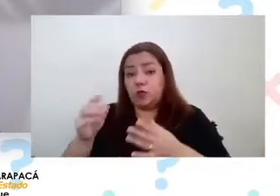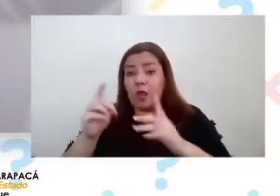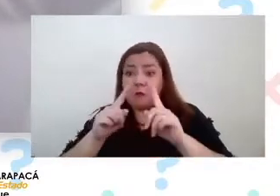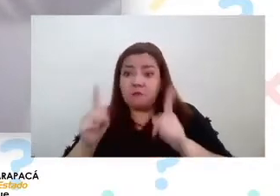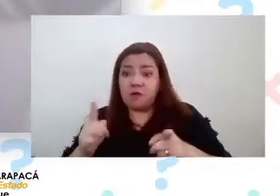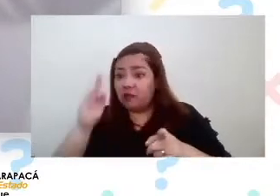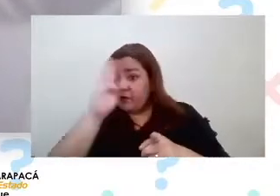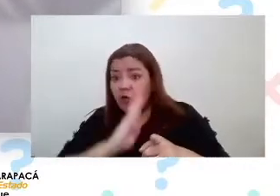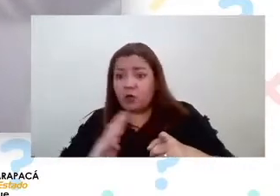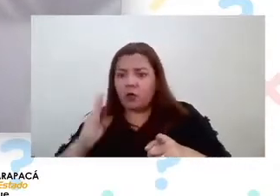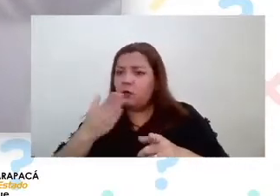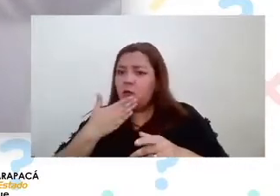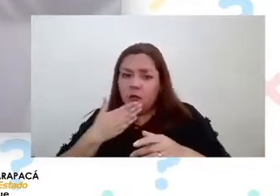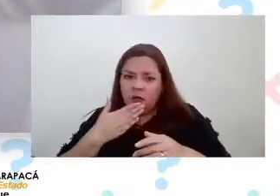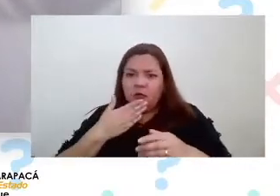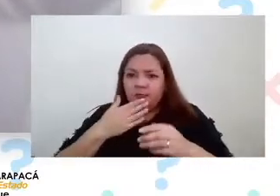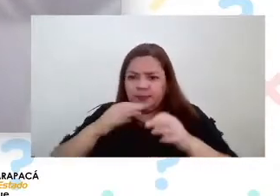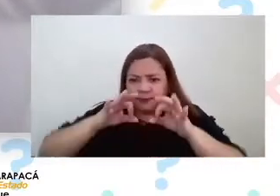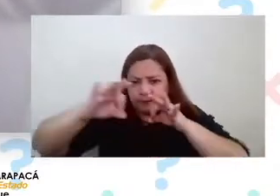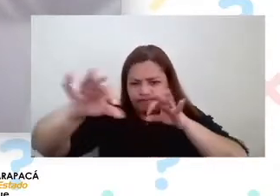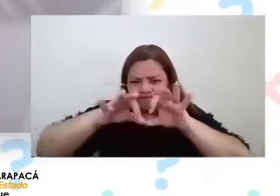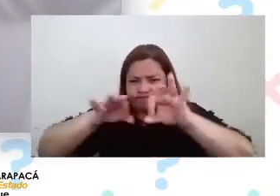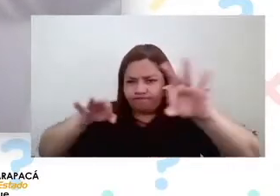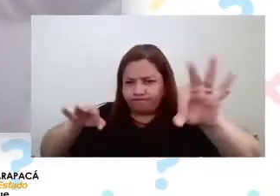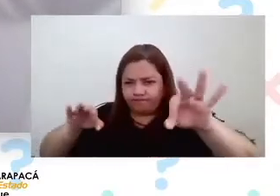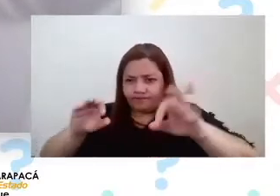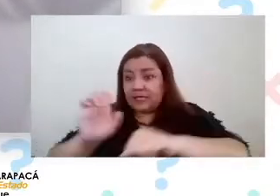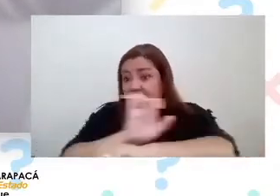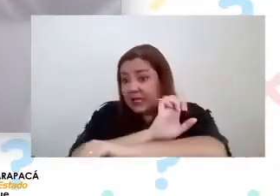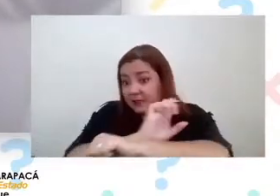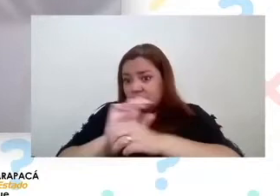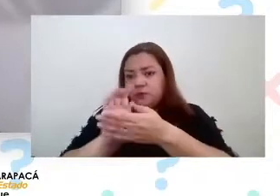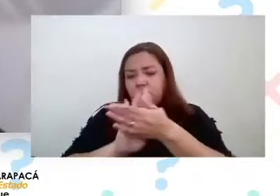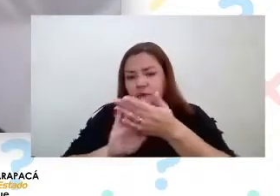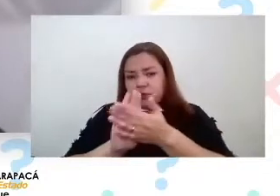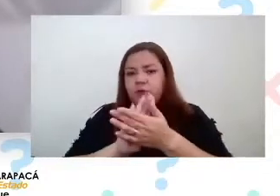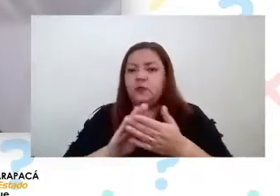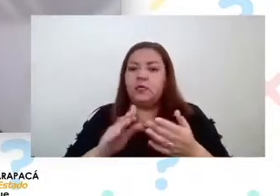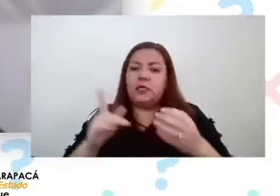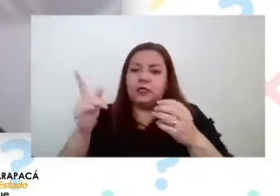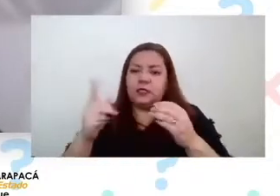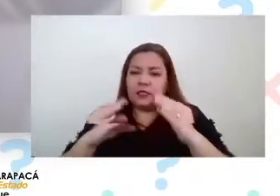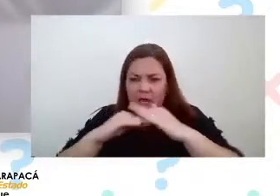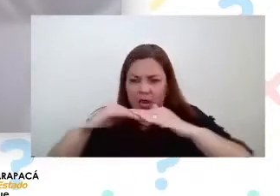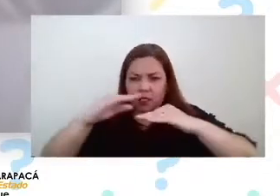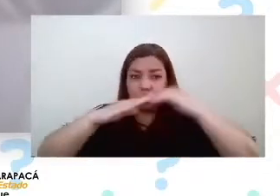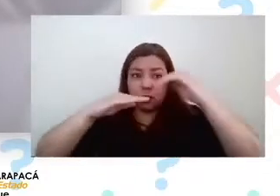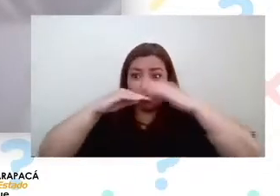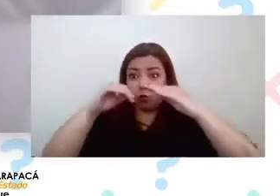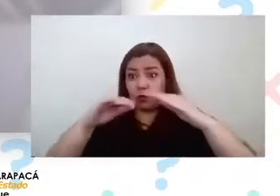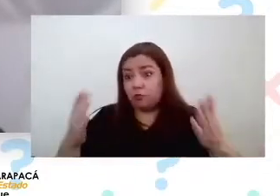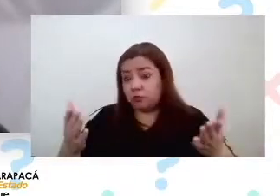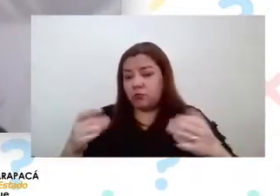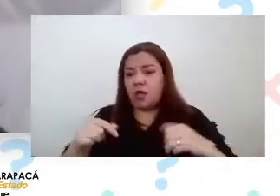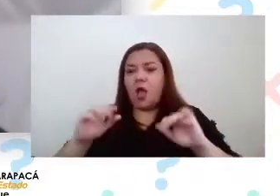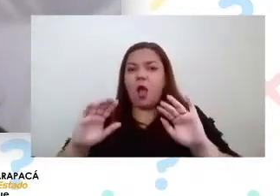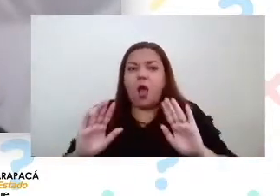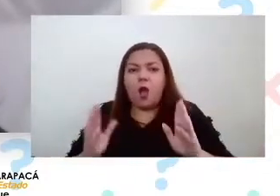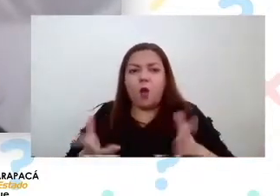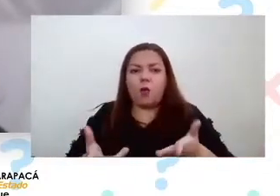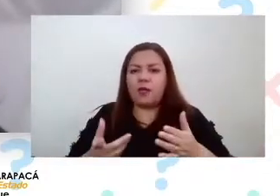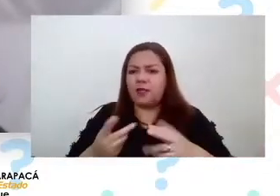también desde la ingeniería la ingeniería eléctrica por ejemplo desde la arquitectura ahora que salieron unas